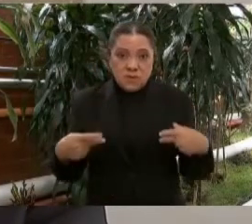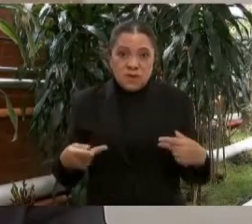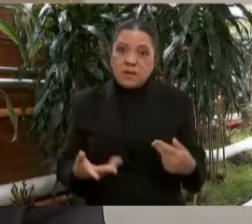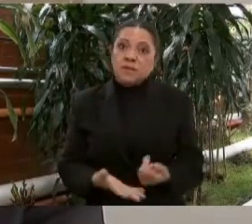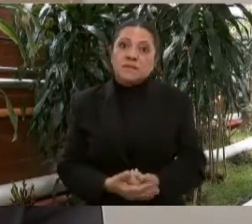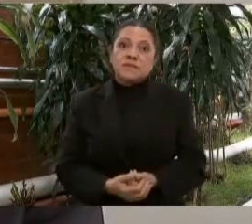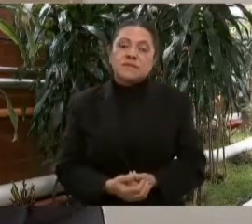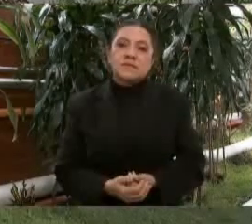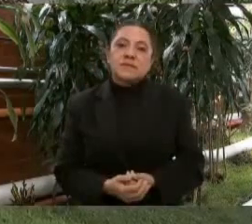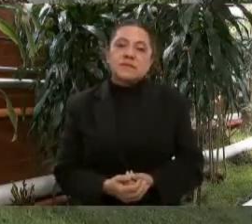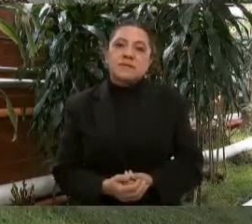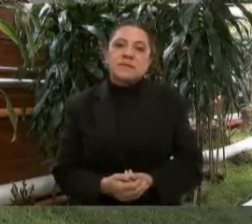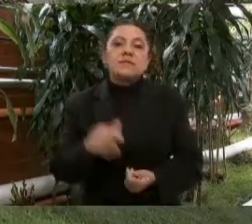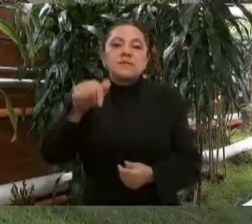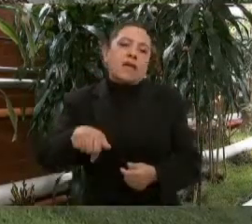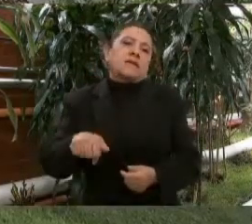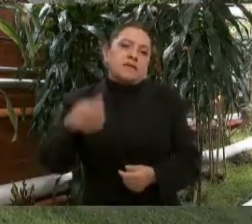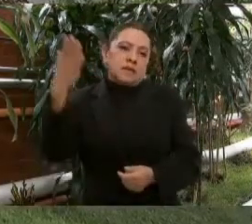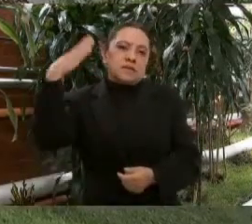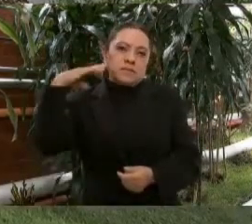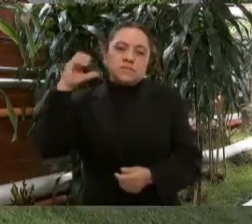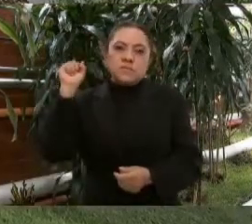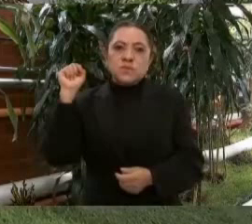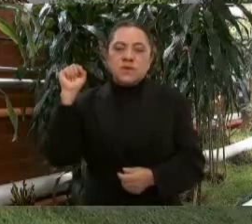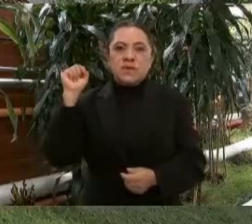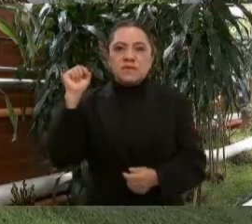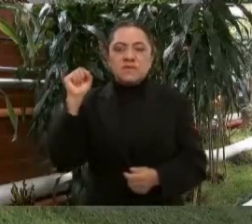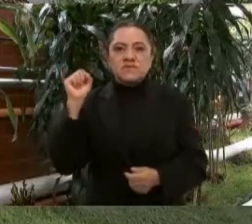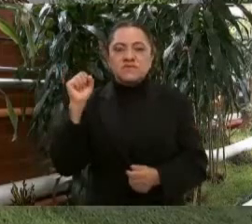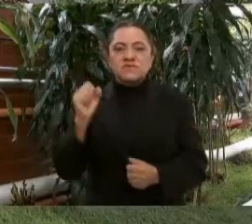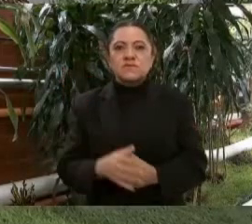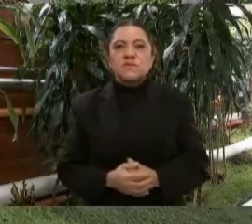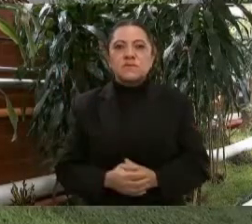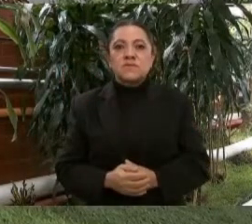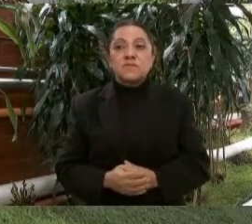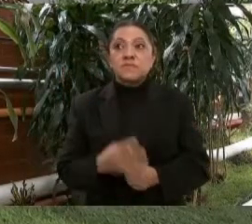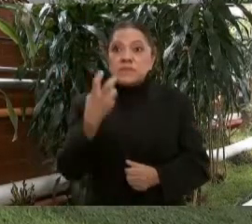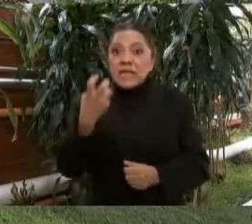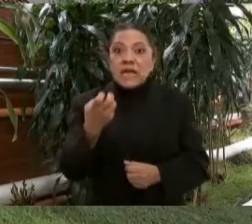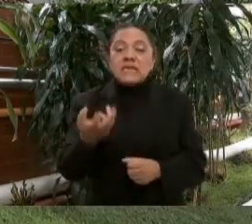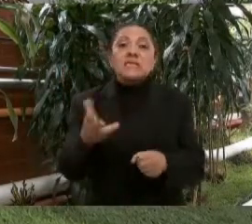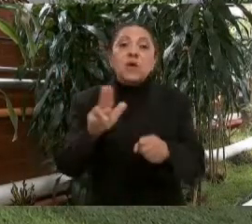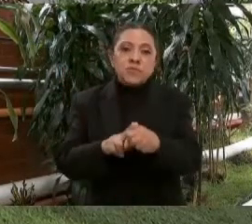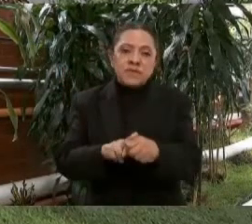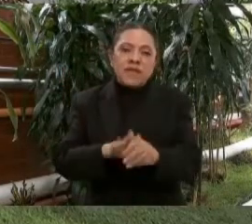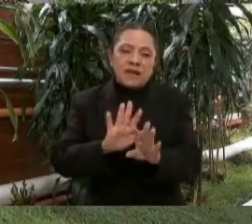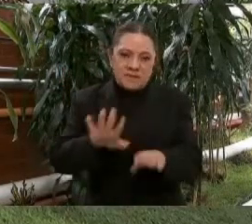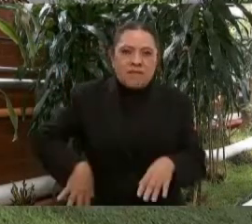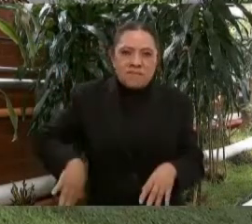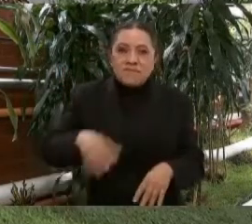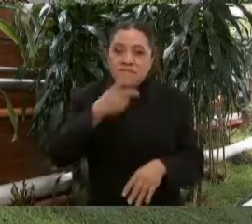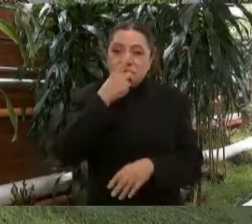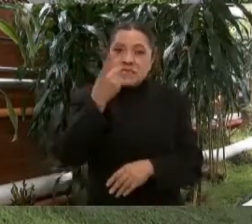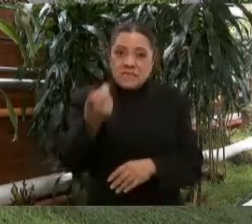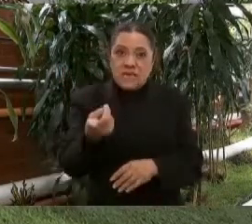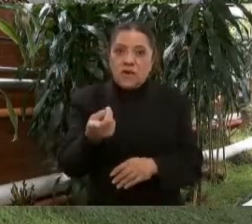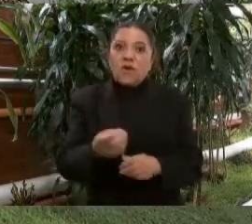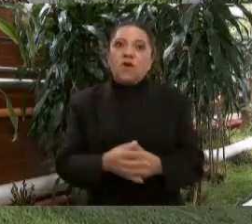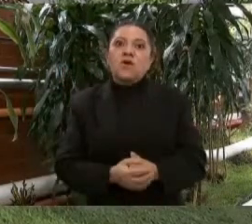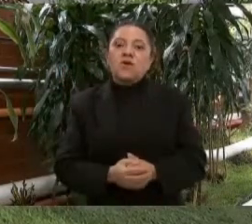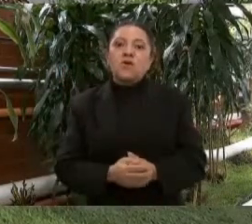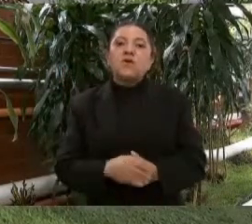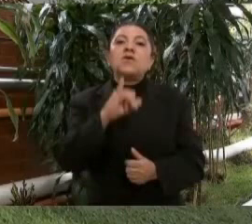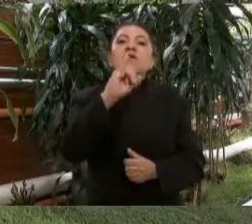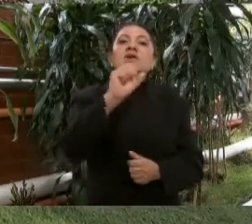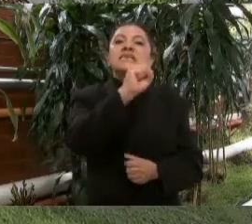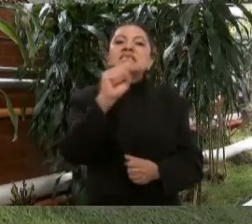de Morelos. Este es un hospital, como se ha dicho, de el